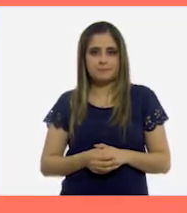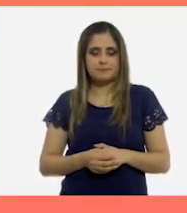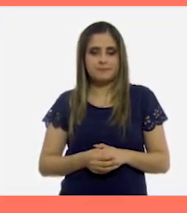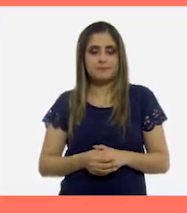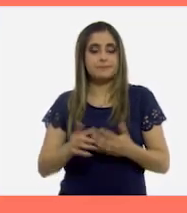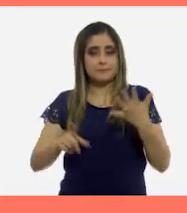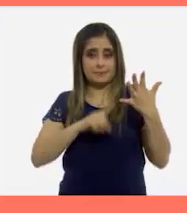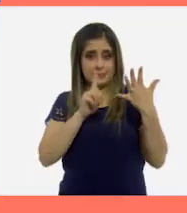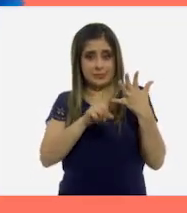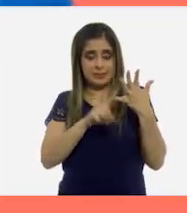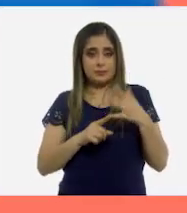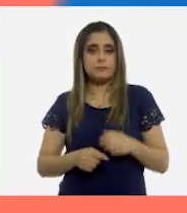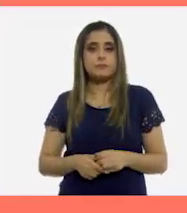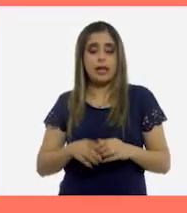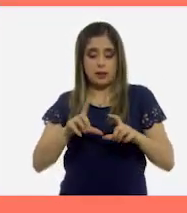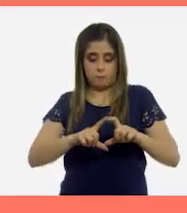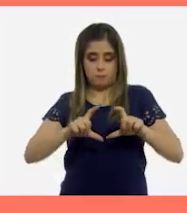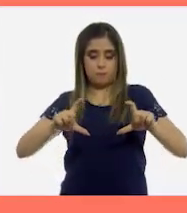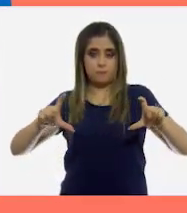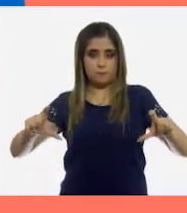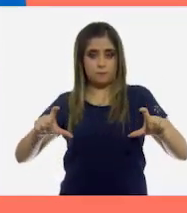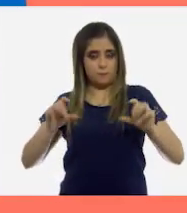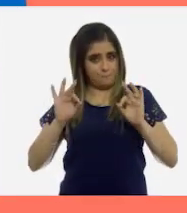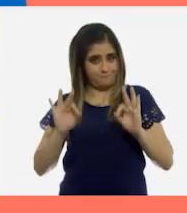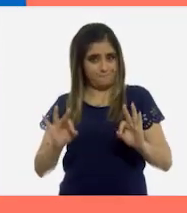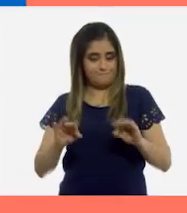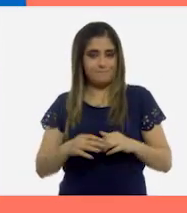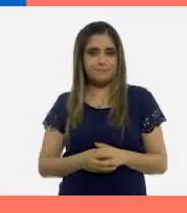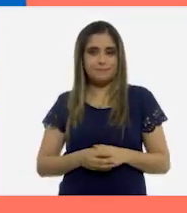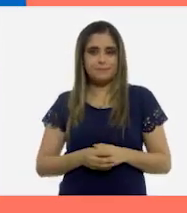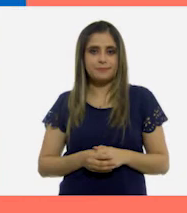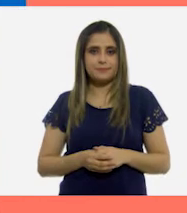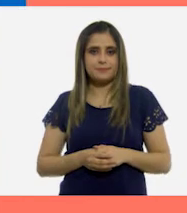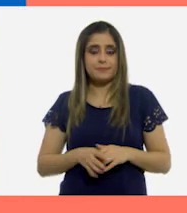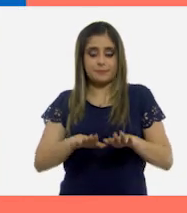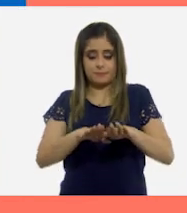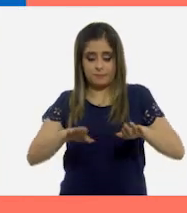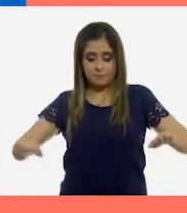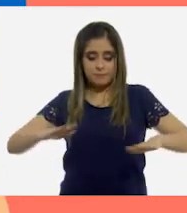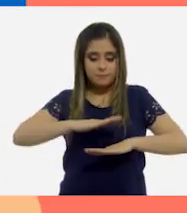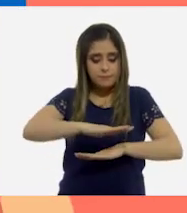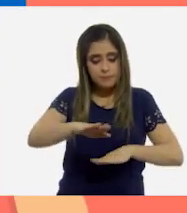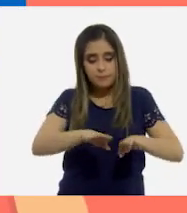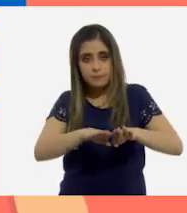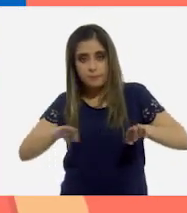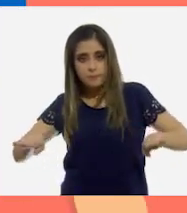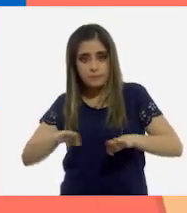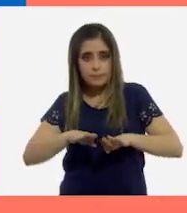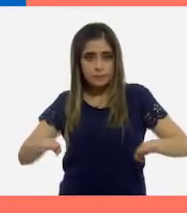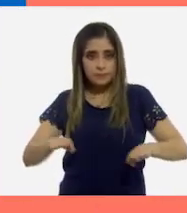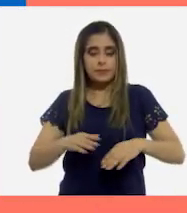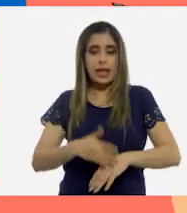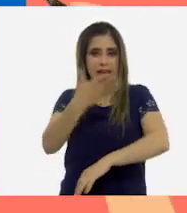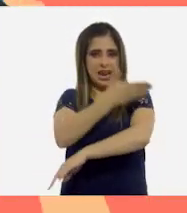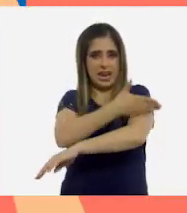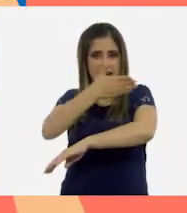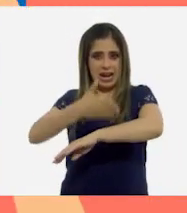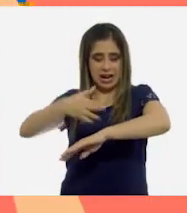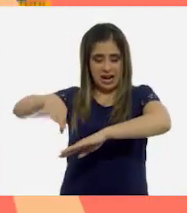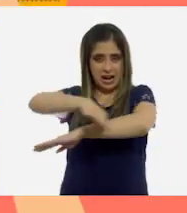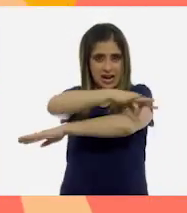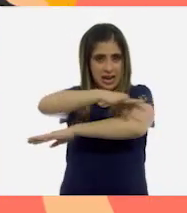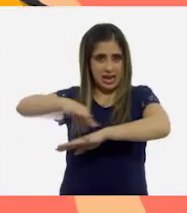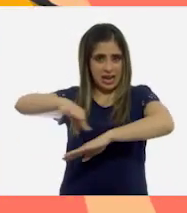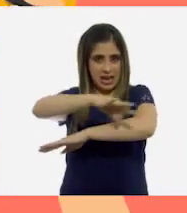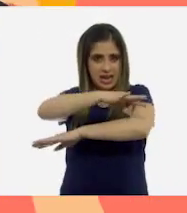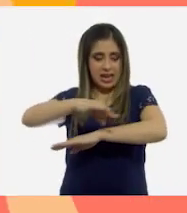5. Ahora tenemos un pequeño pedazo de playera. Estira a lo ancho y con ayuda de la regla, mide y